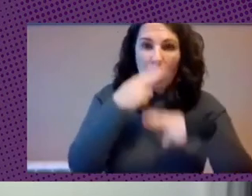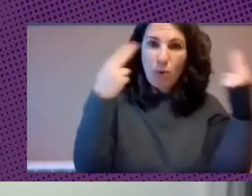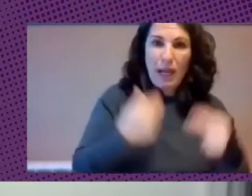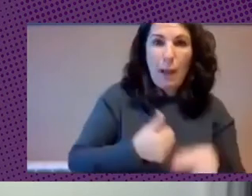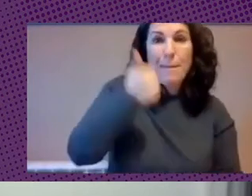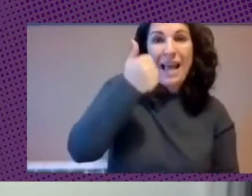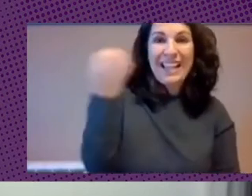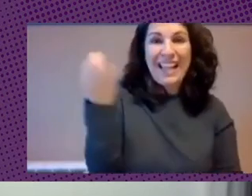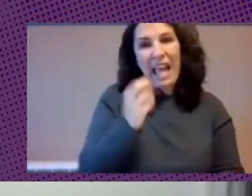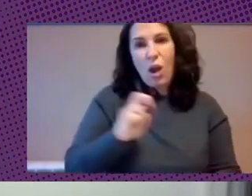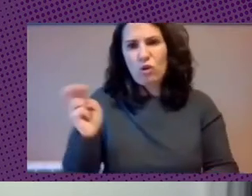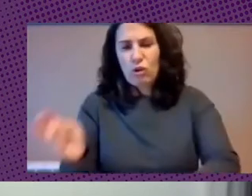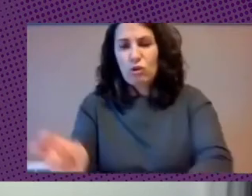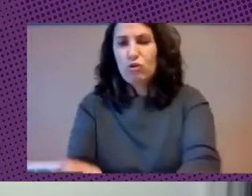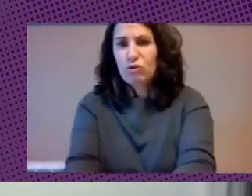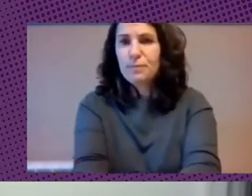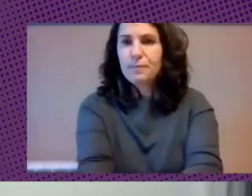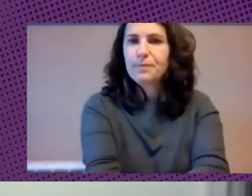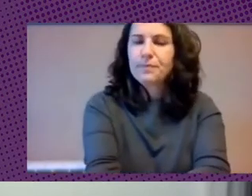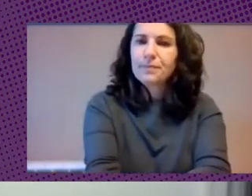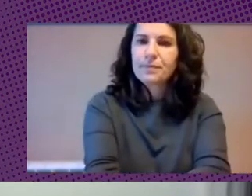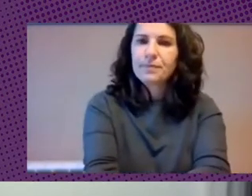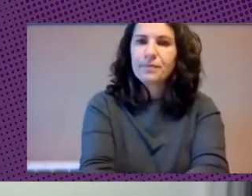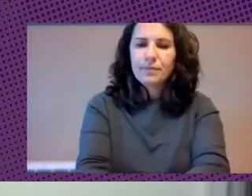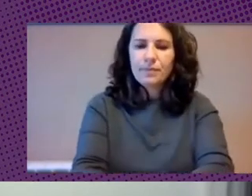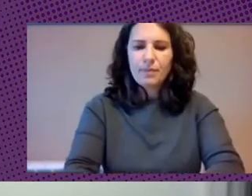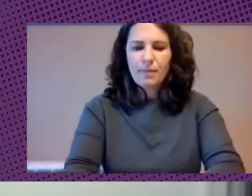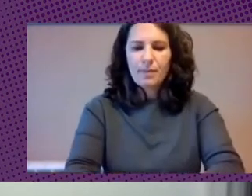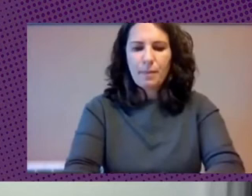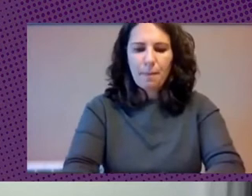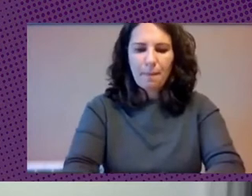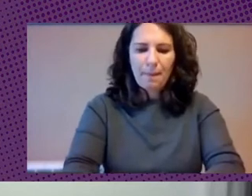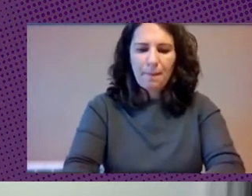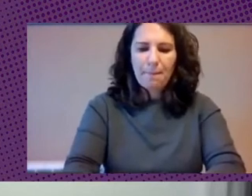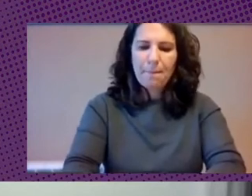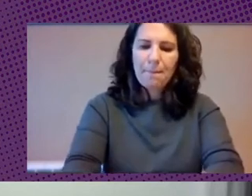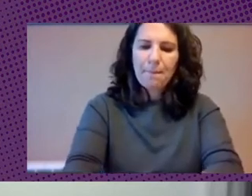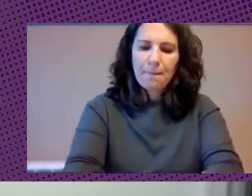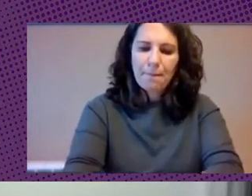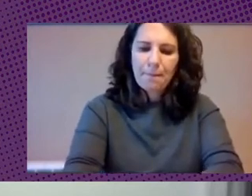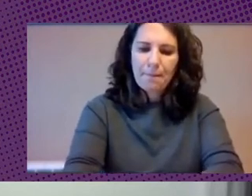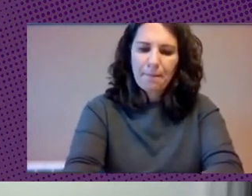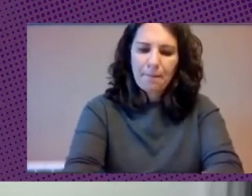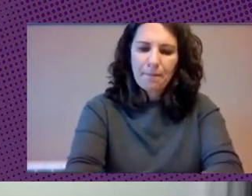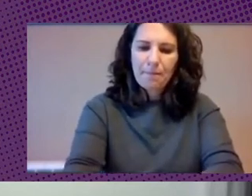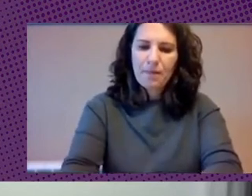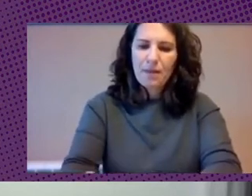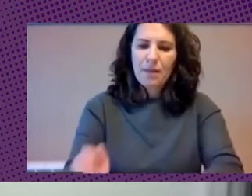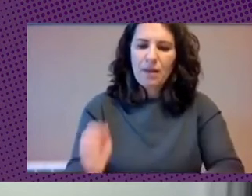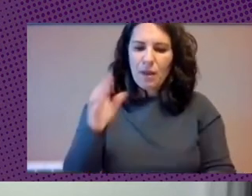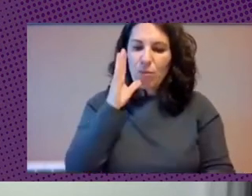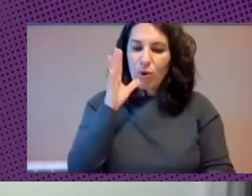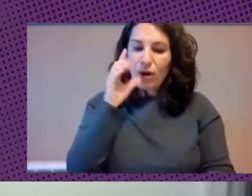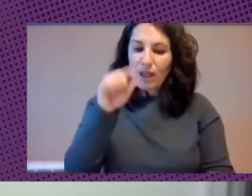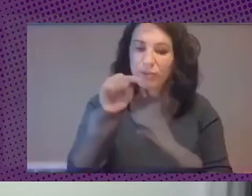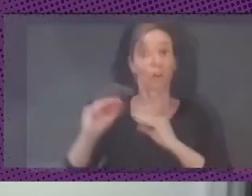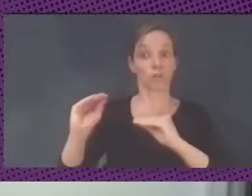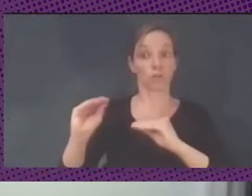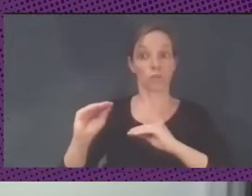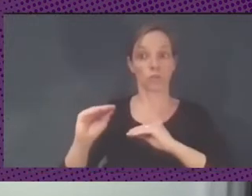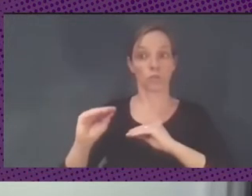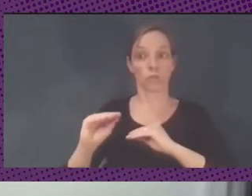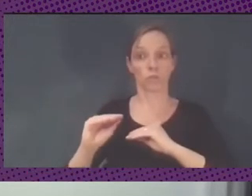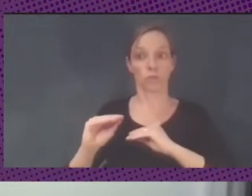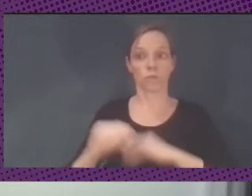que en otros espacios. Entonces, esa estrategia de gobernar